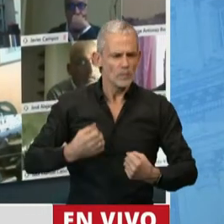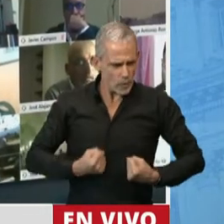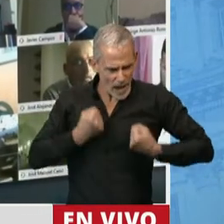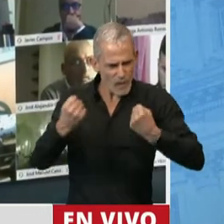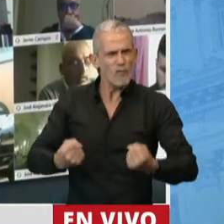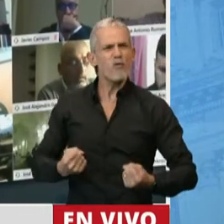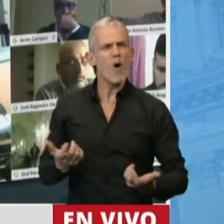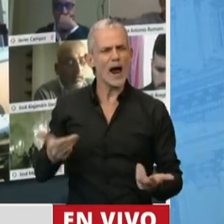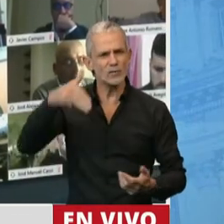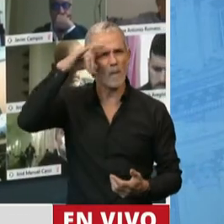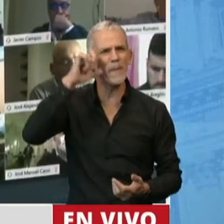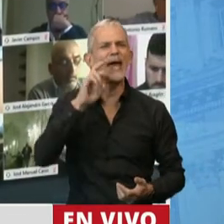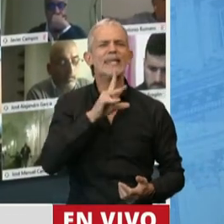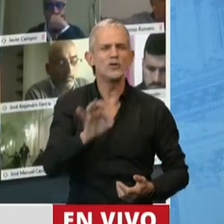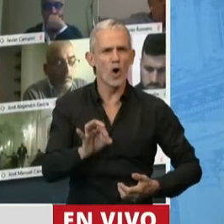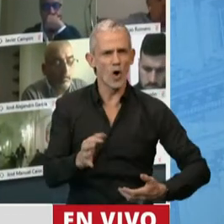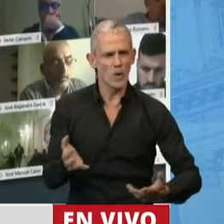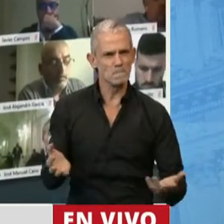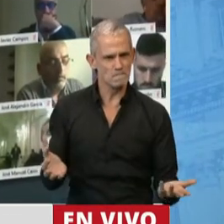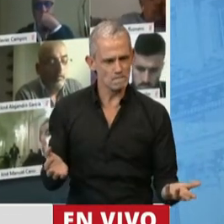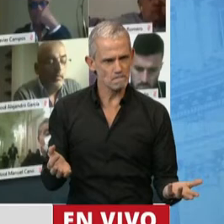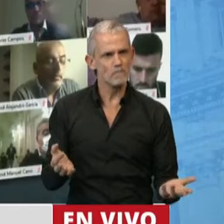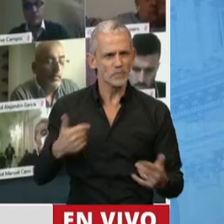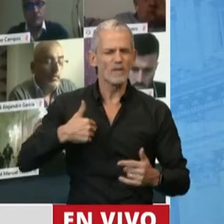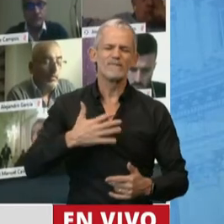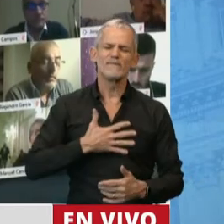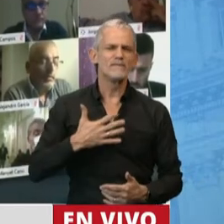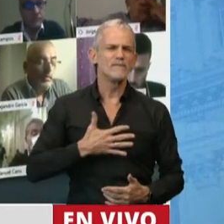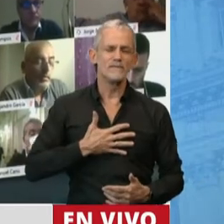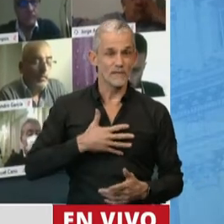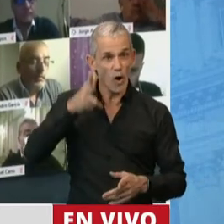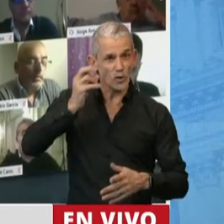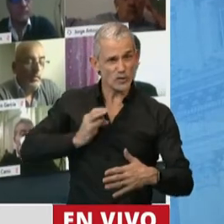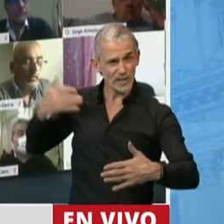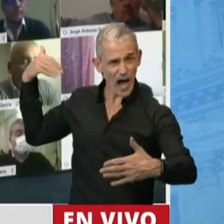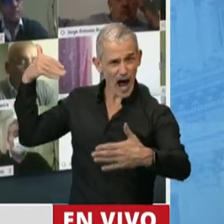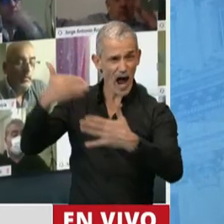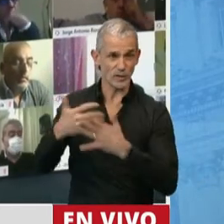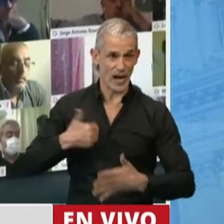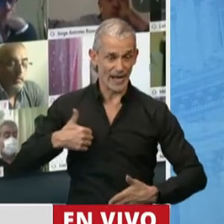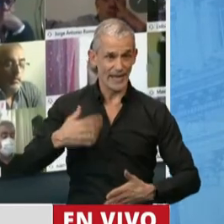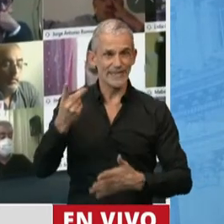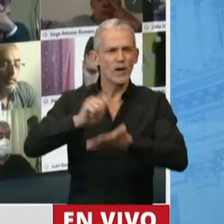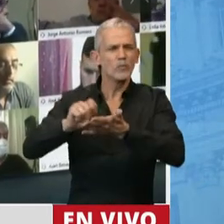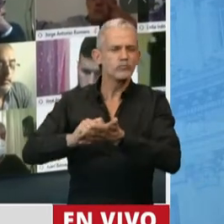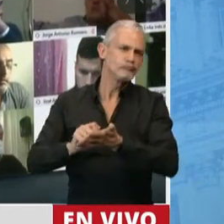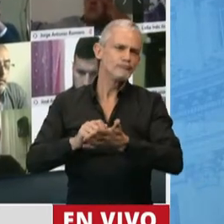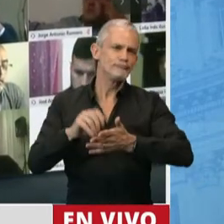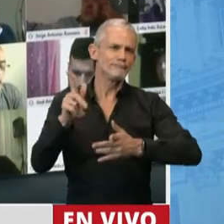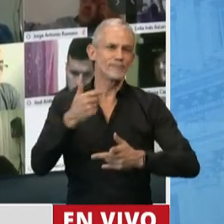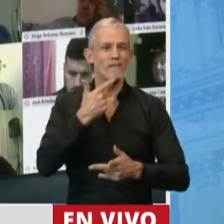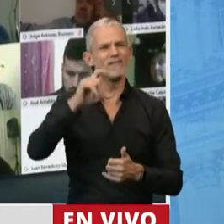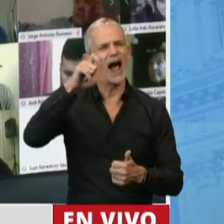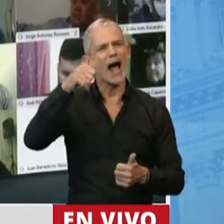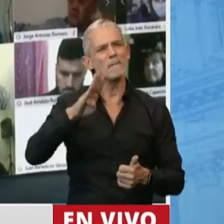Una palabra tan bastardeada. Yo lamento que este país, que hace 80 años atrás, un autor popular escribió